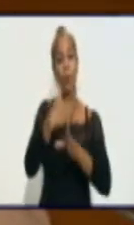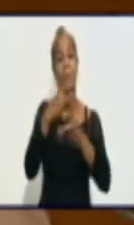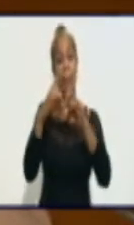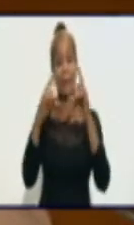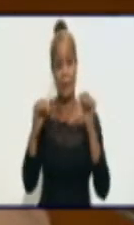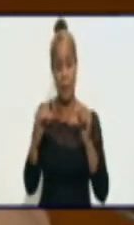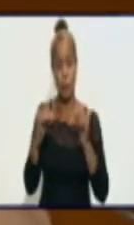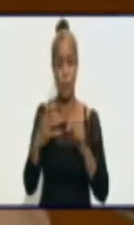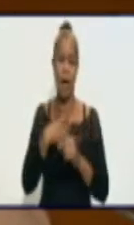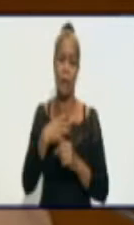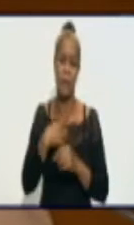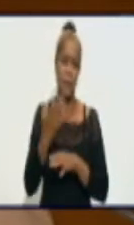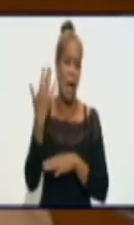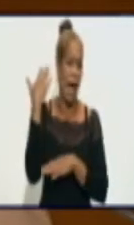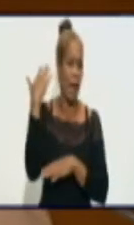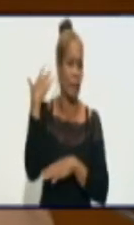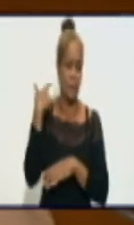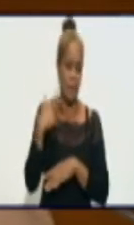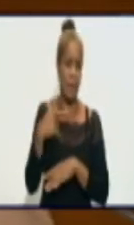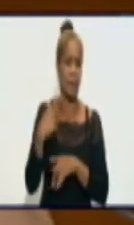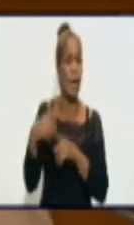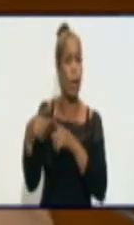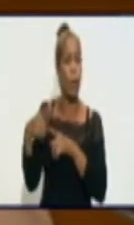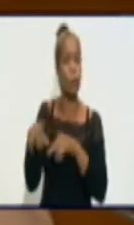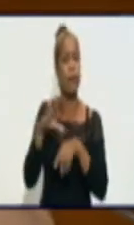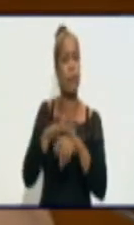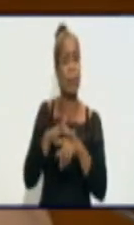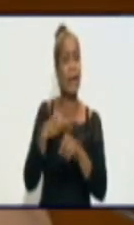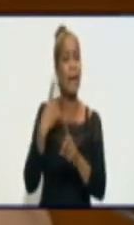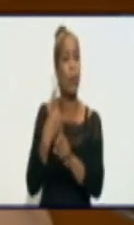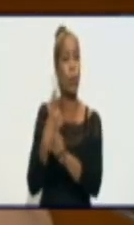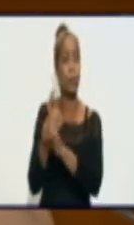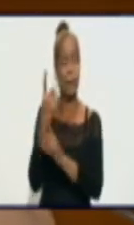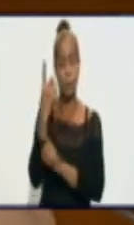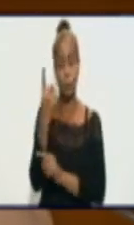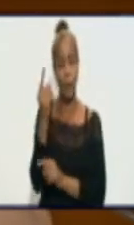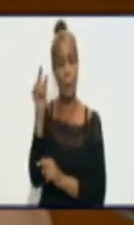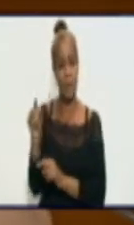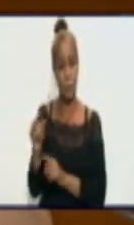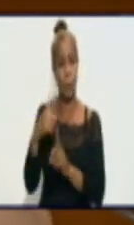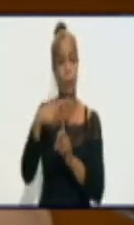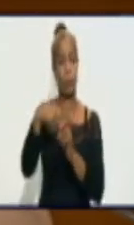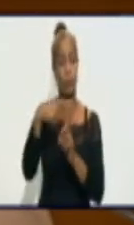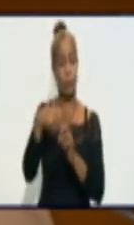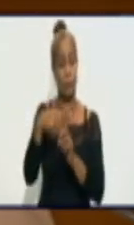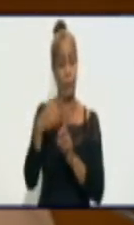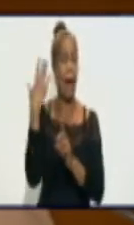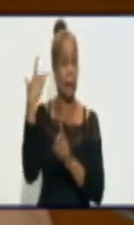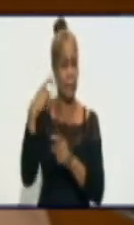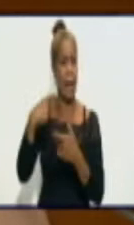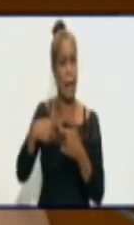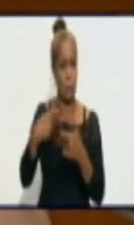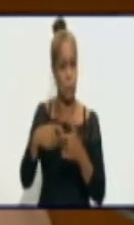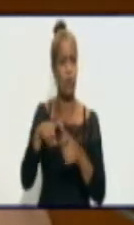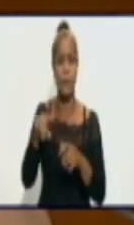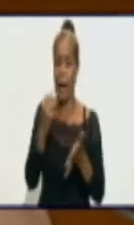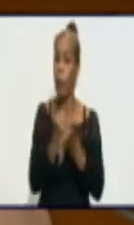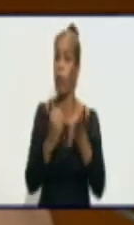con antecedentes de ser contacto de un caso confirmado, es decir, su esposo que había sido confirmado ya.